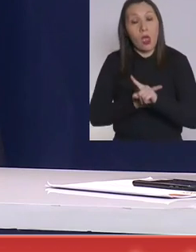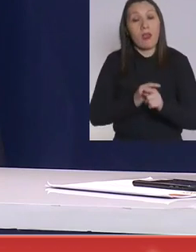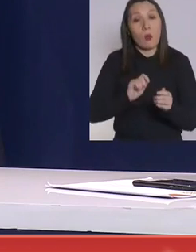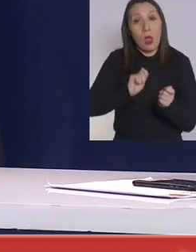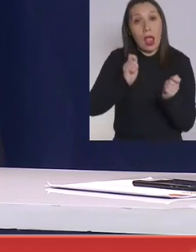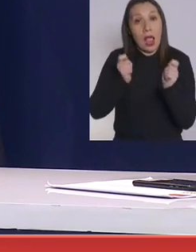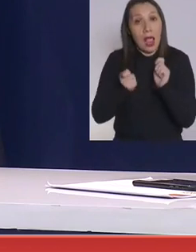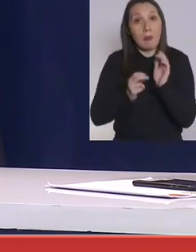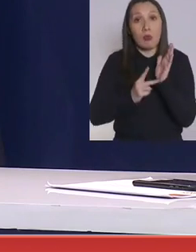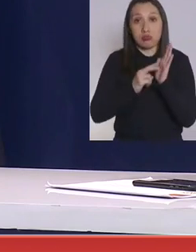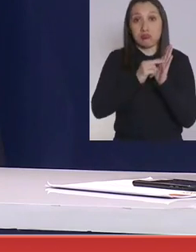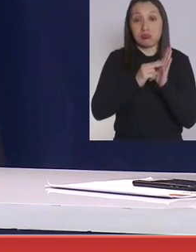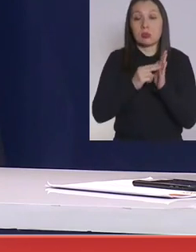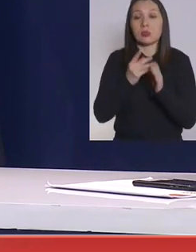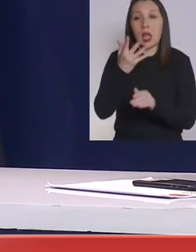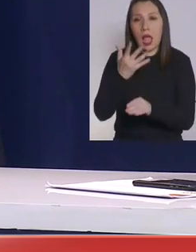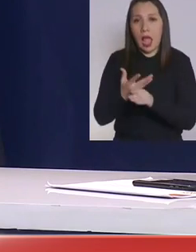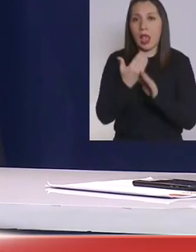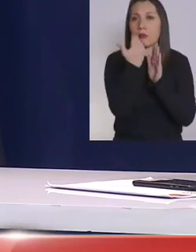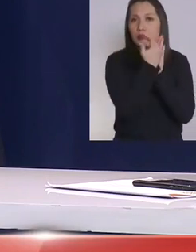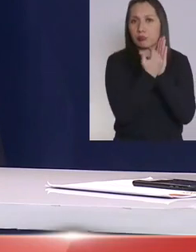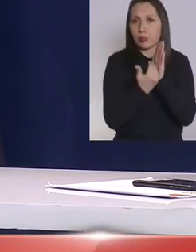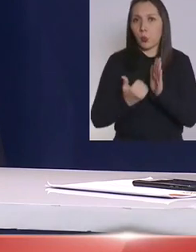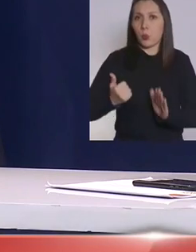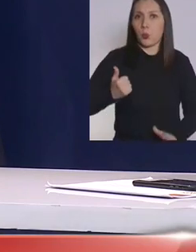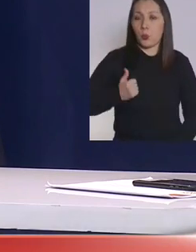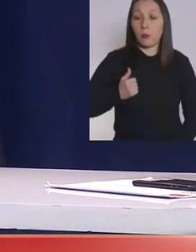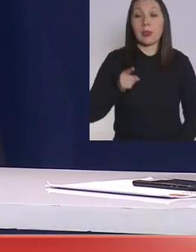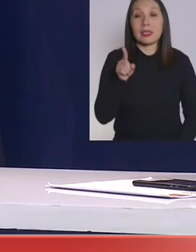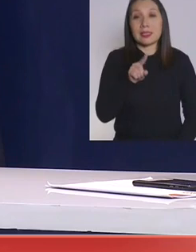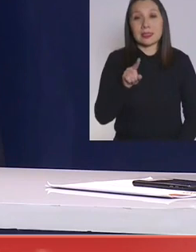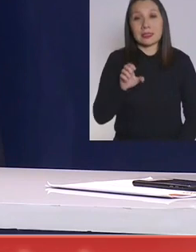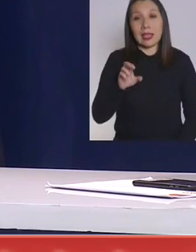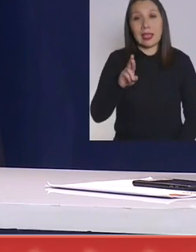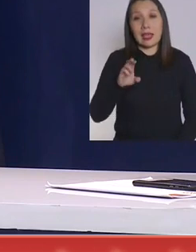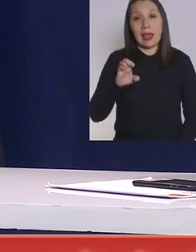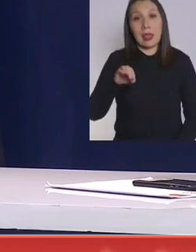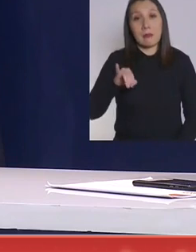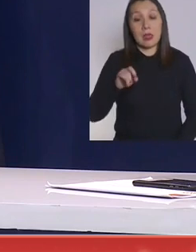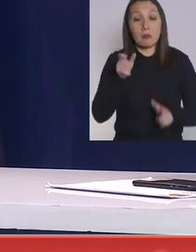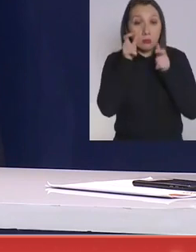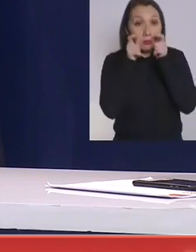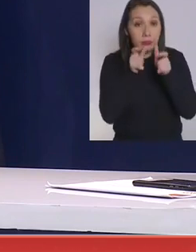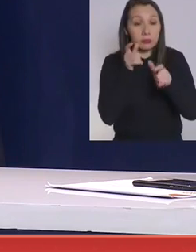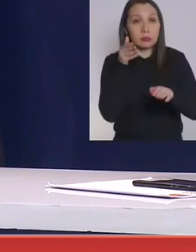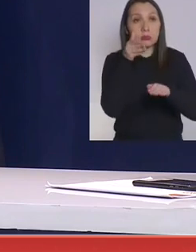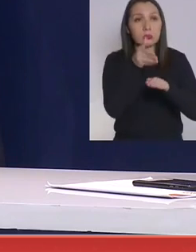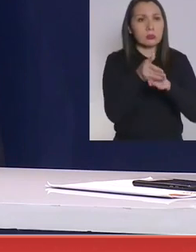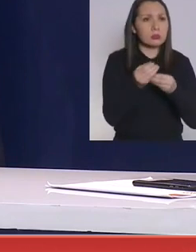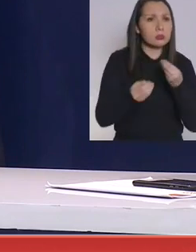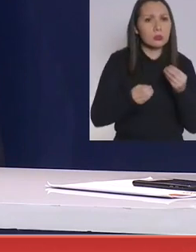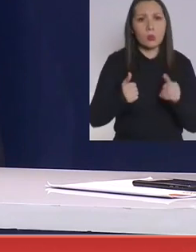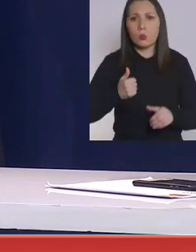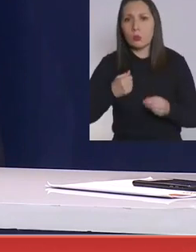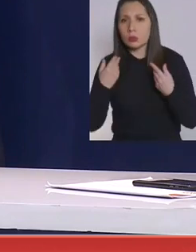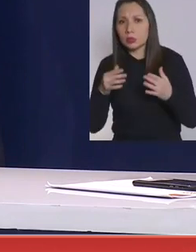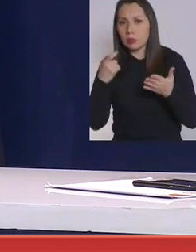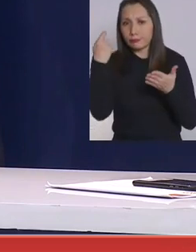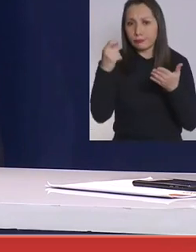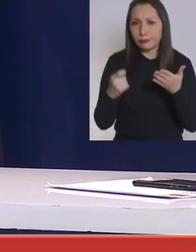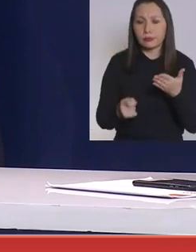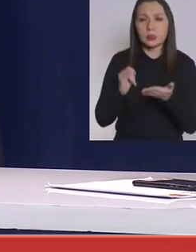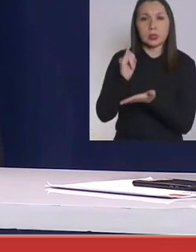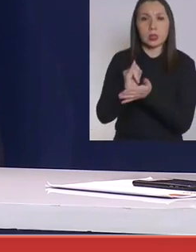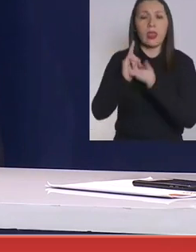etapa de transición cuenten con los protocolos porque la Seremia de Salud con sus fiscalizadores puede ir a fiscalizar una